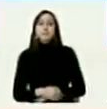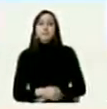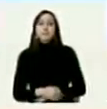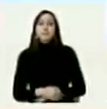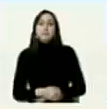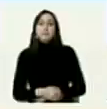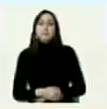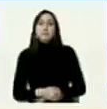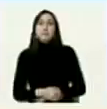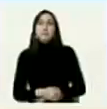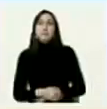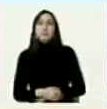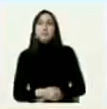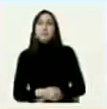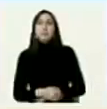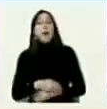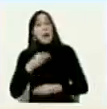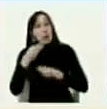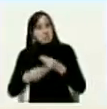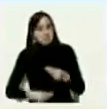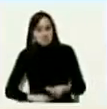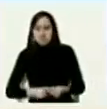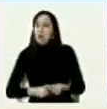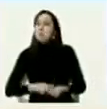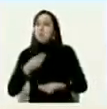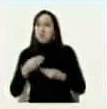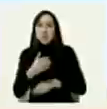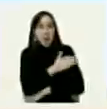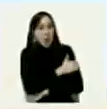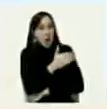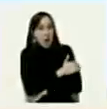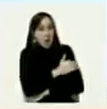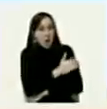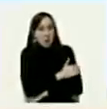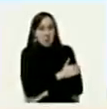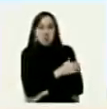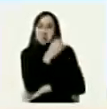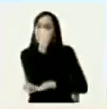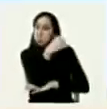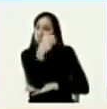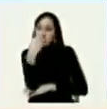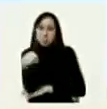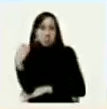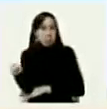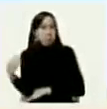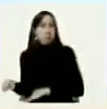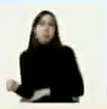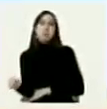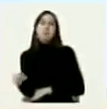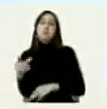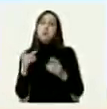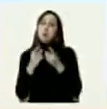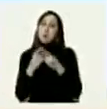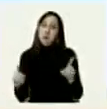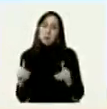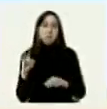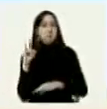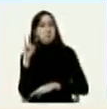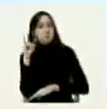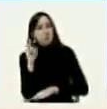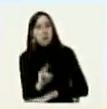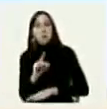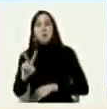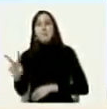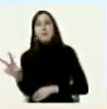y así debe registrarse la oposición pateó la mesa pateó el diálogo traicionó al país